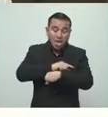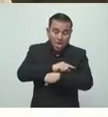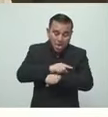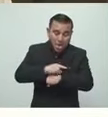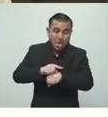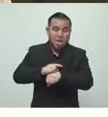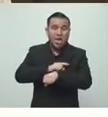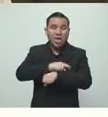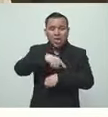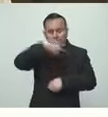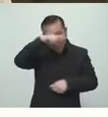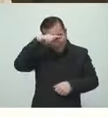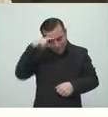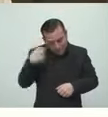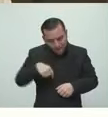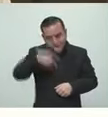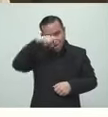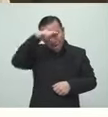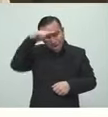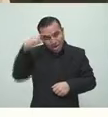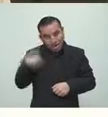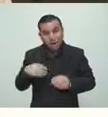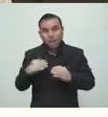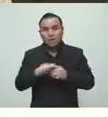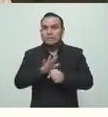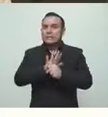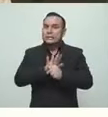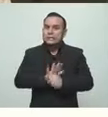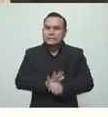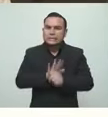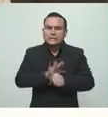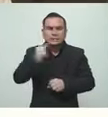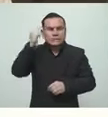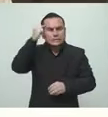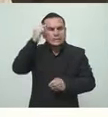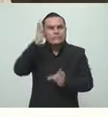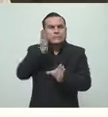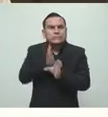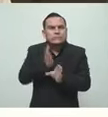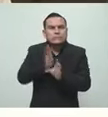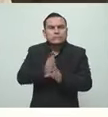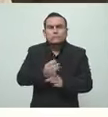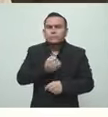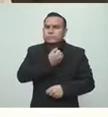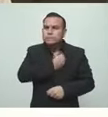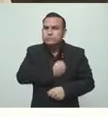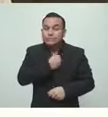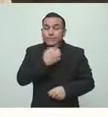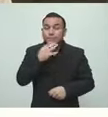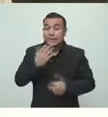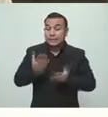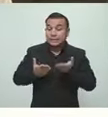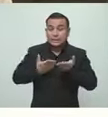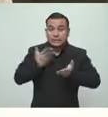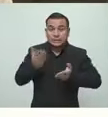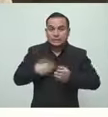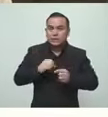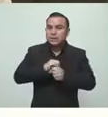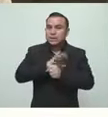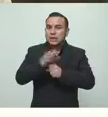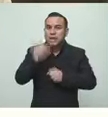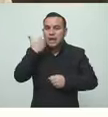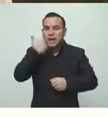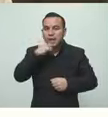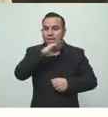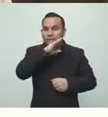el trabajo físico, sino que la presión psicológica que implica atender a un paciente de este tipo. Cuando